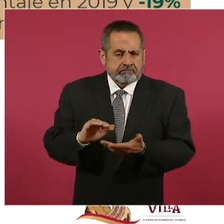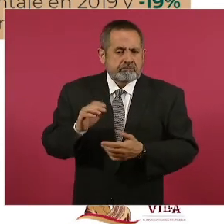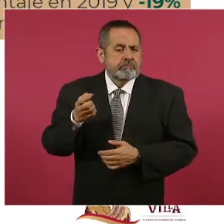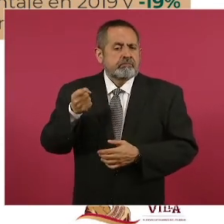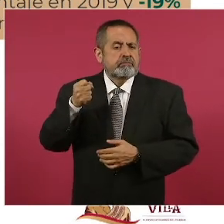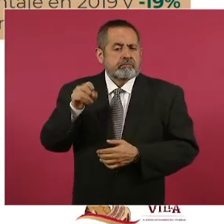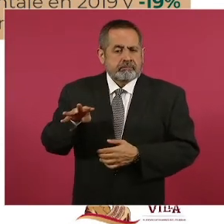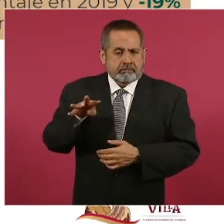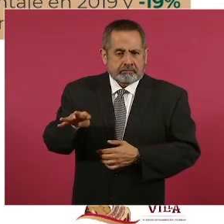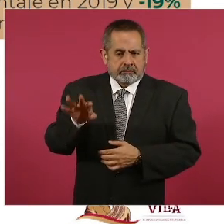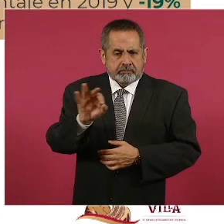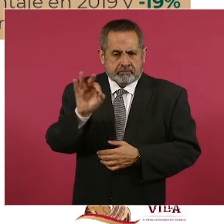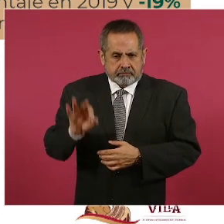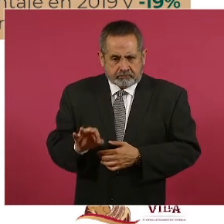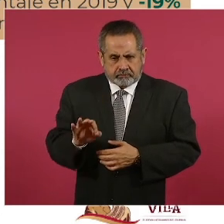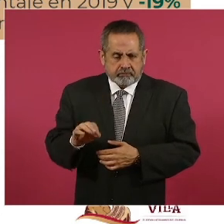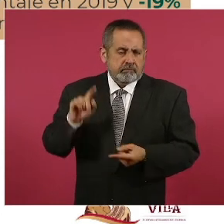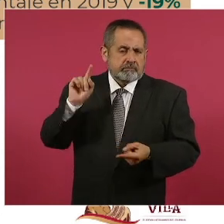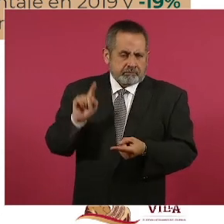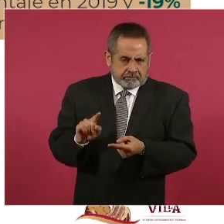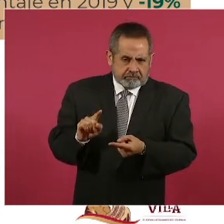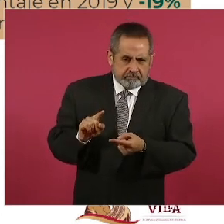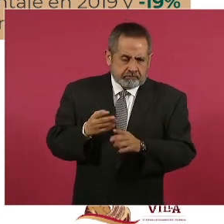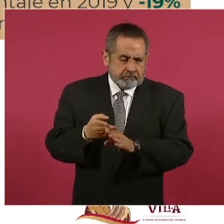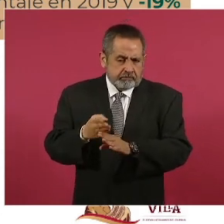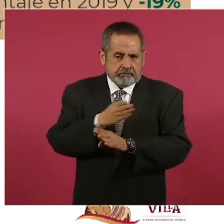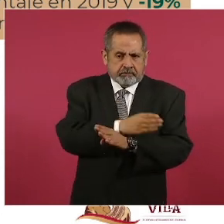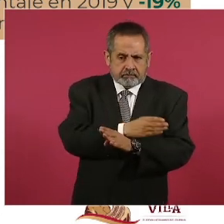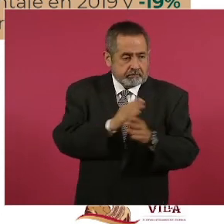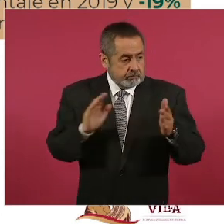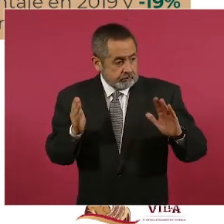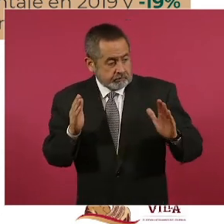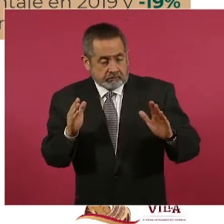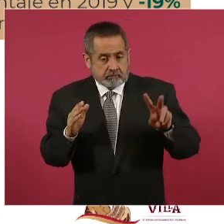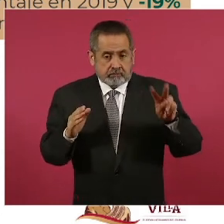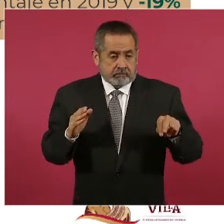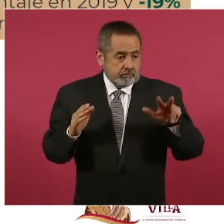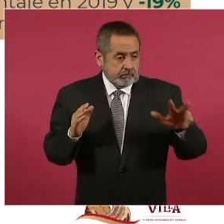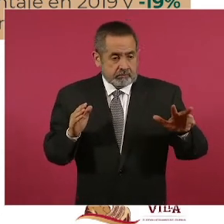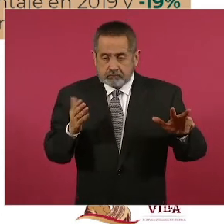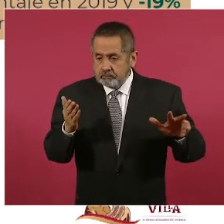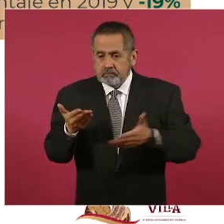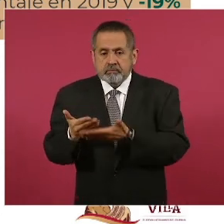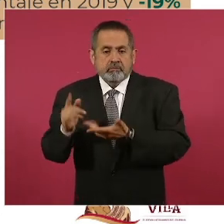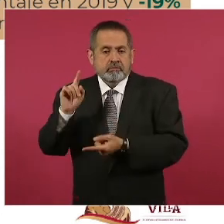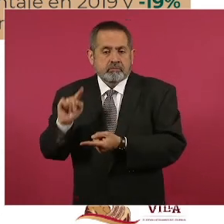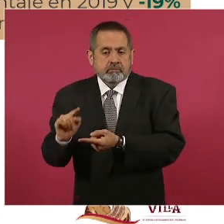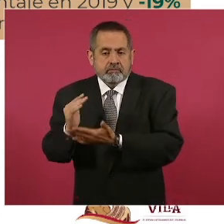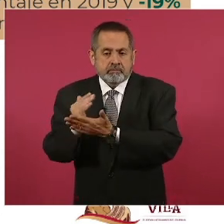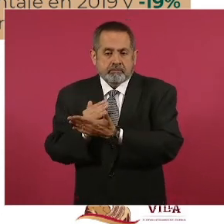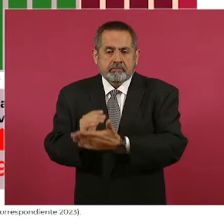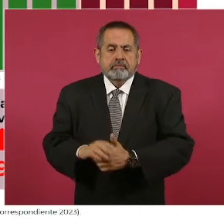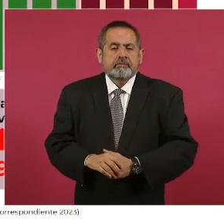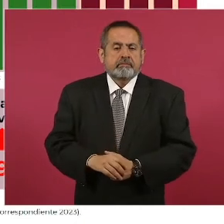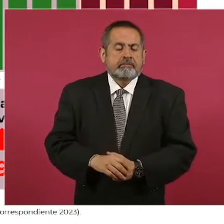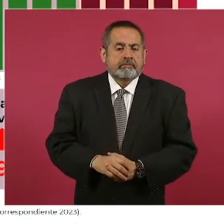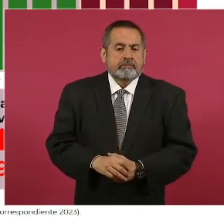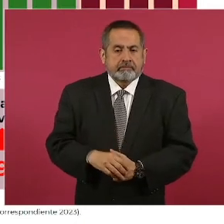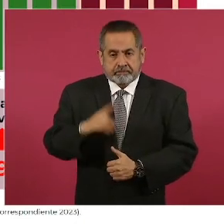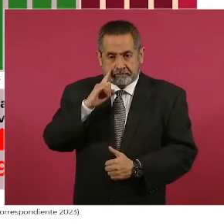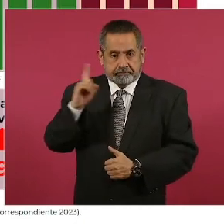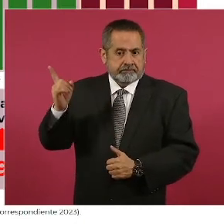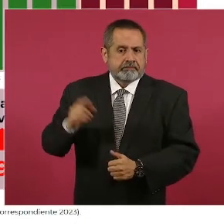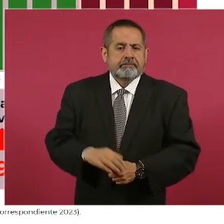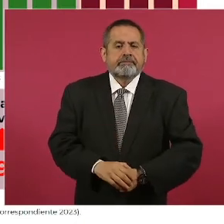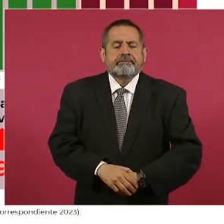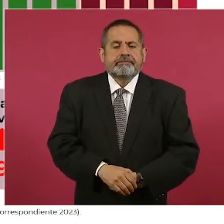por ciento menos con respecto al 2018. Adelante. Aquí se ve